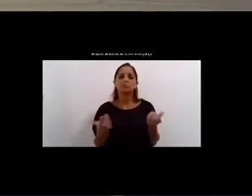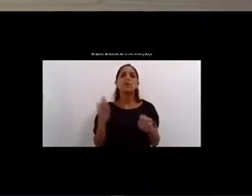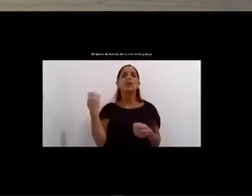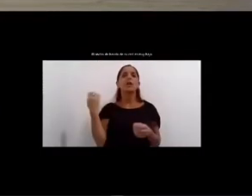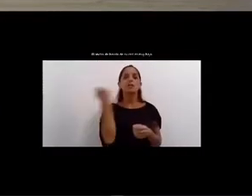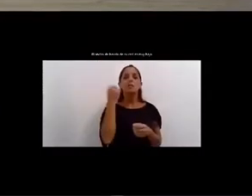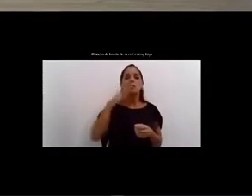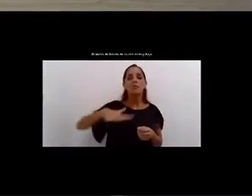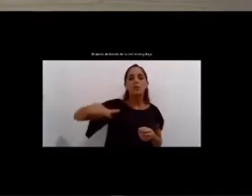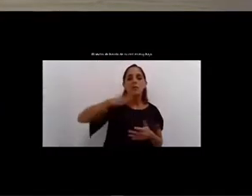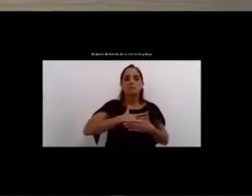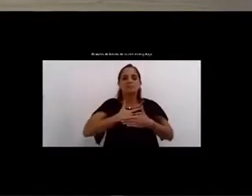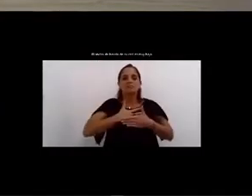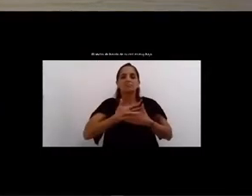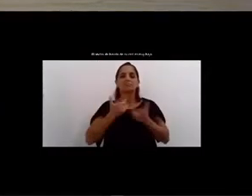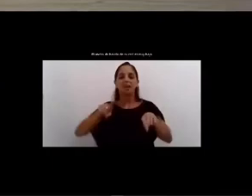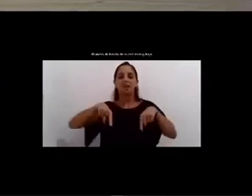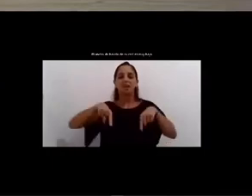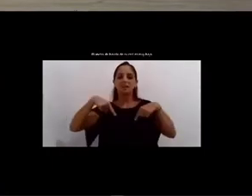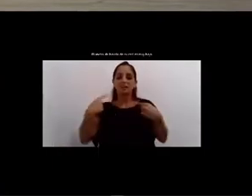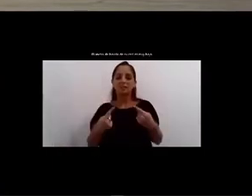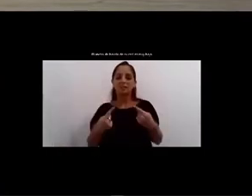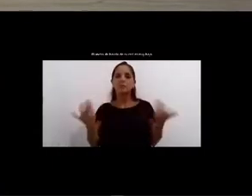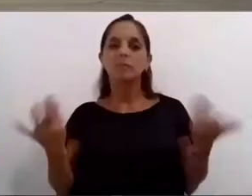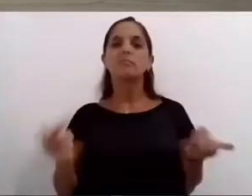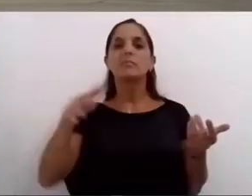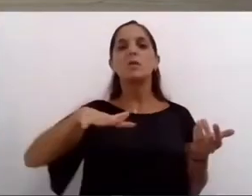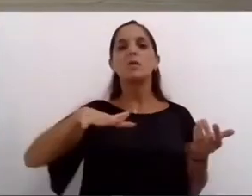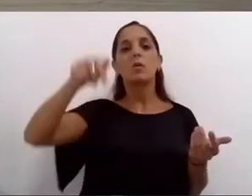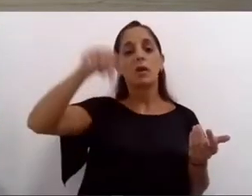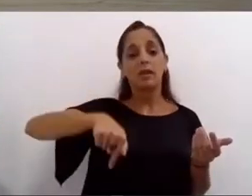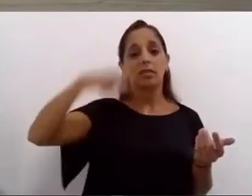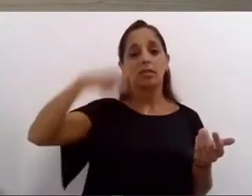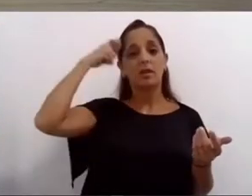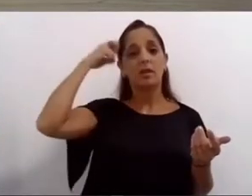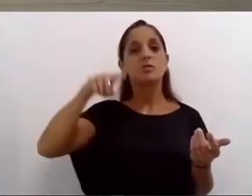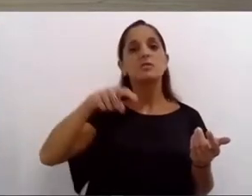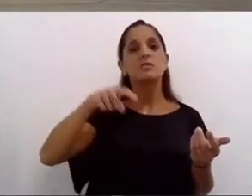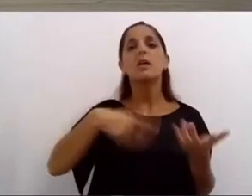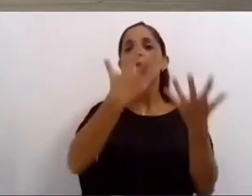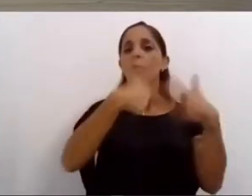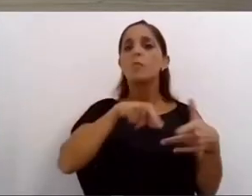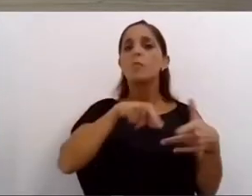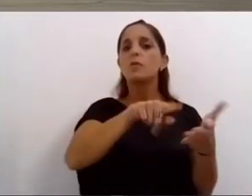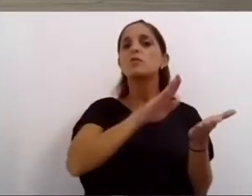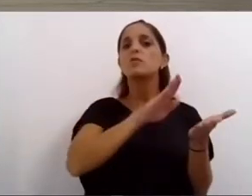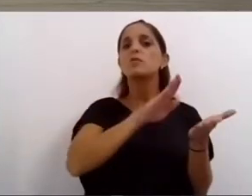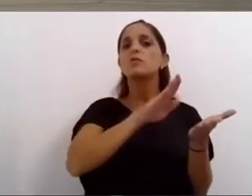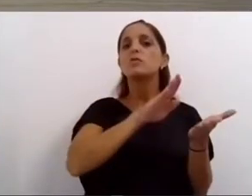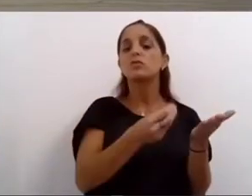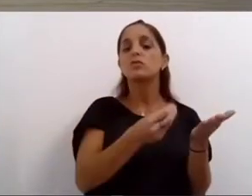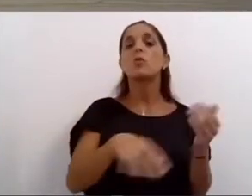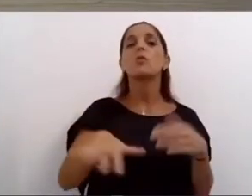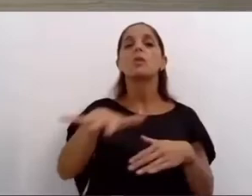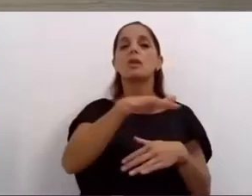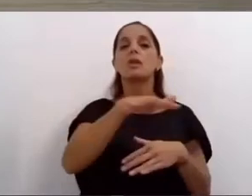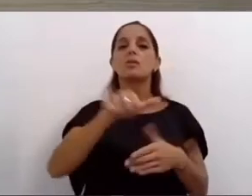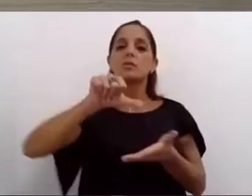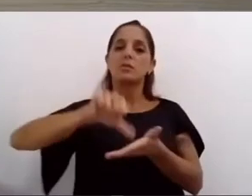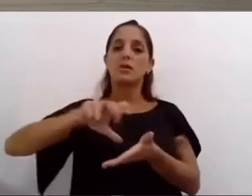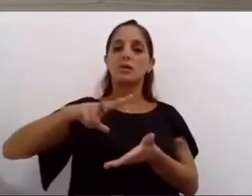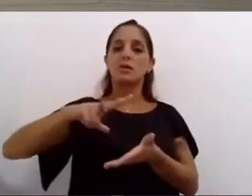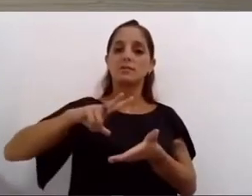centro por eso vamos a enviar a este consejo proyectos que pongan en valor la zona de las peatonales logrando que más gente viva en estos